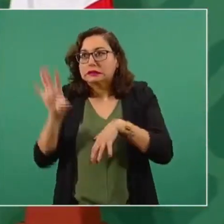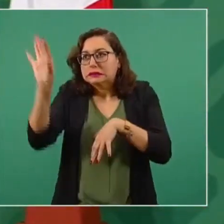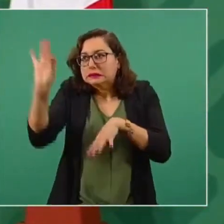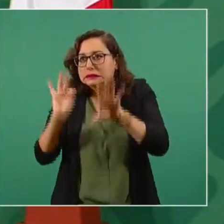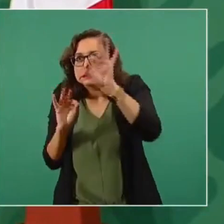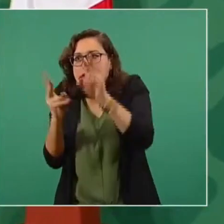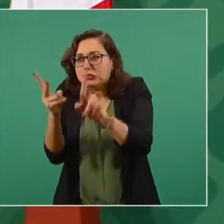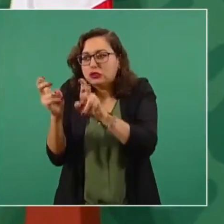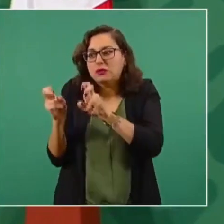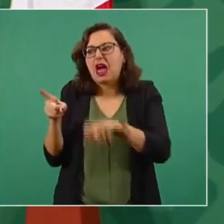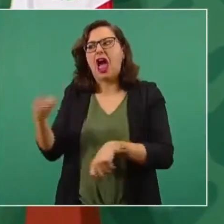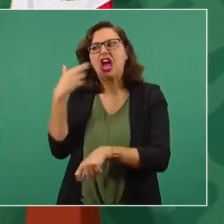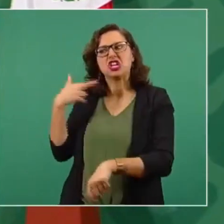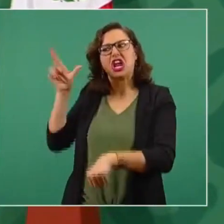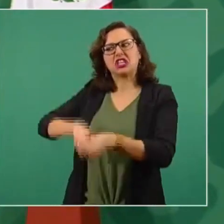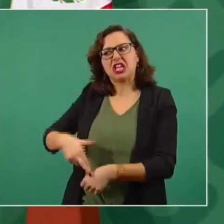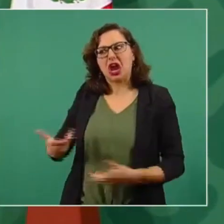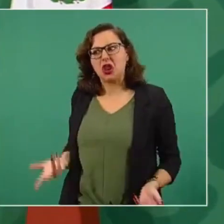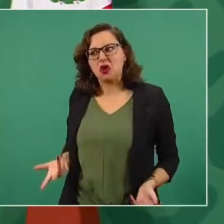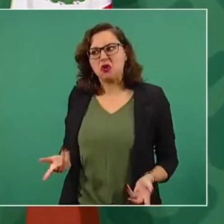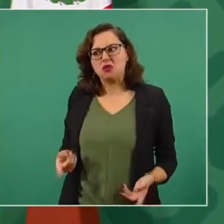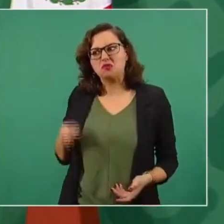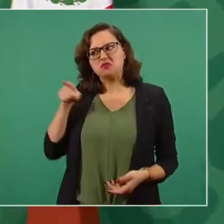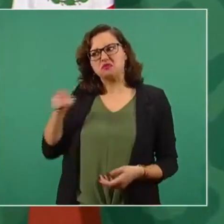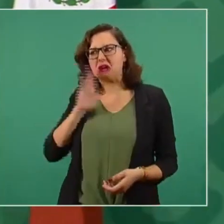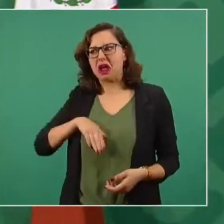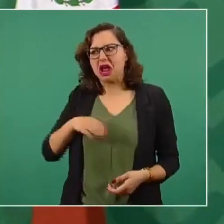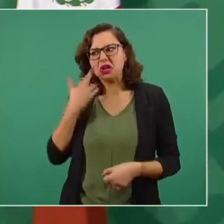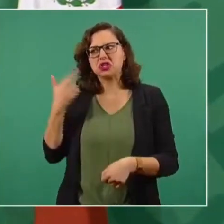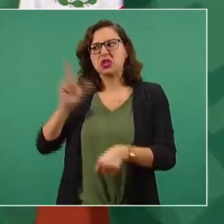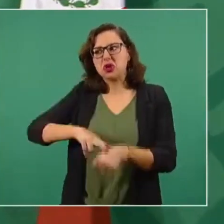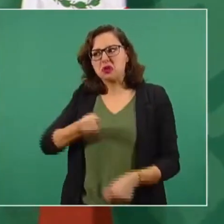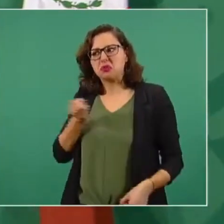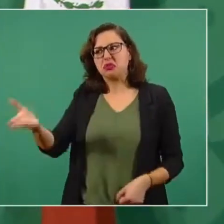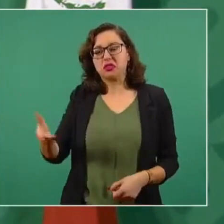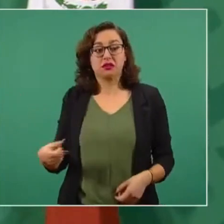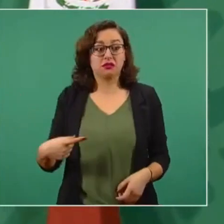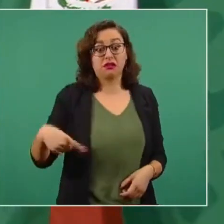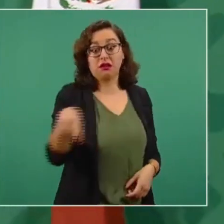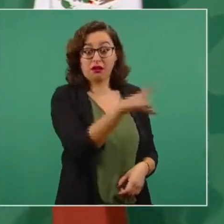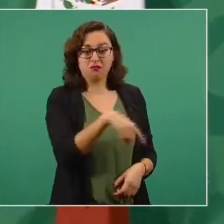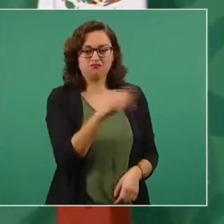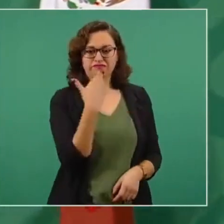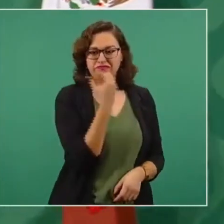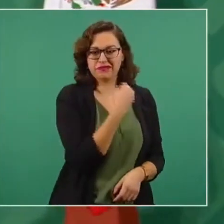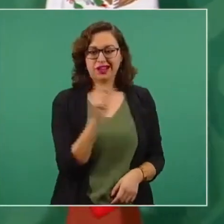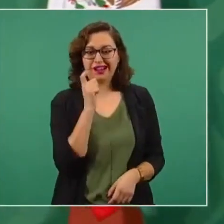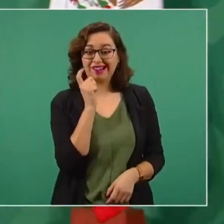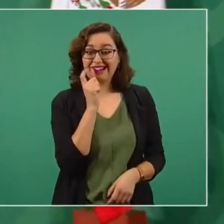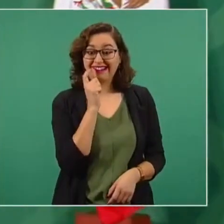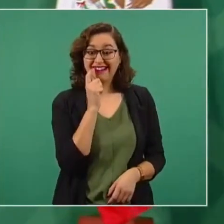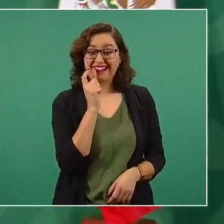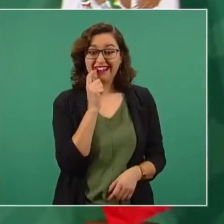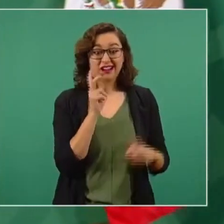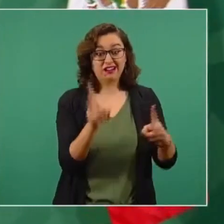patio, al que se robaba una bolsa en el mercado. Y los grandes ladrones ni siquiera